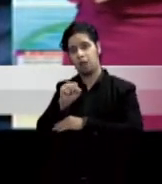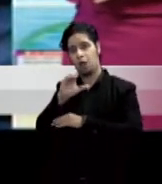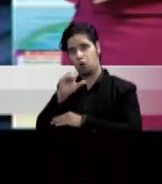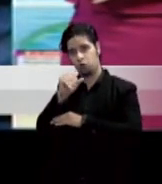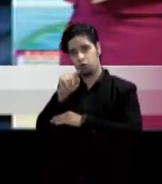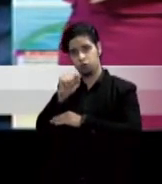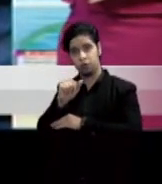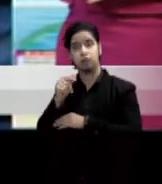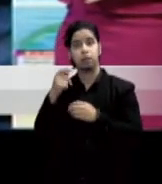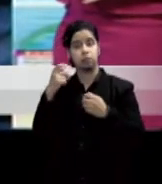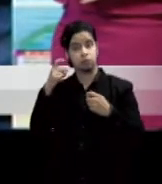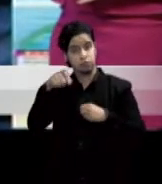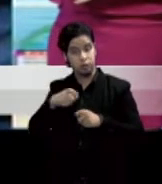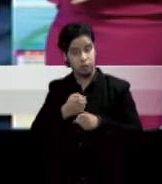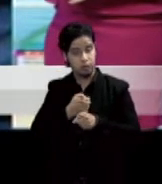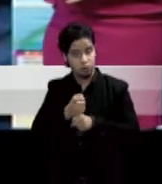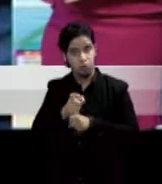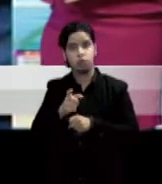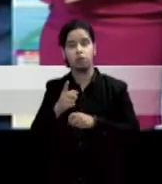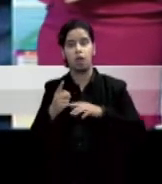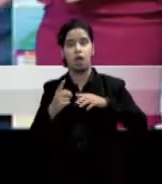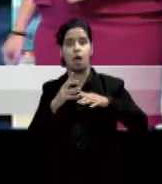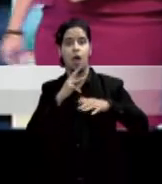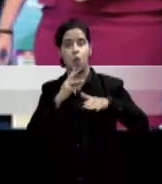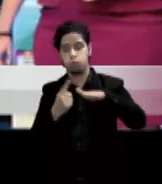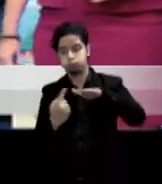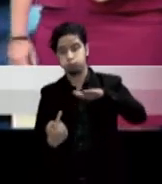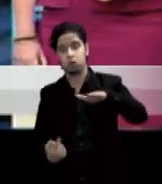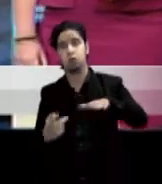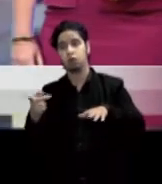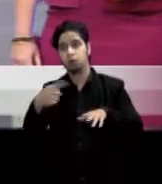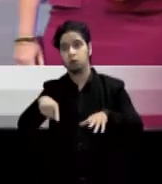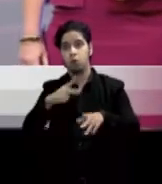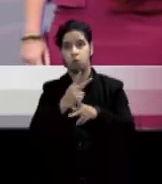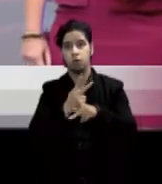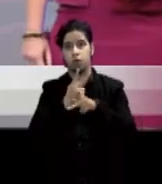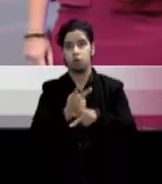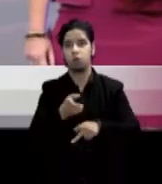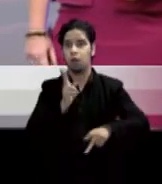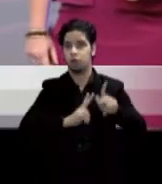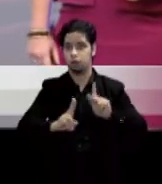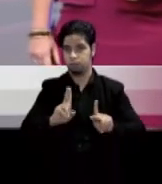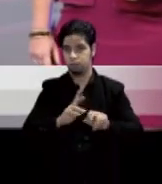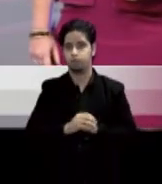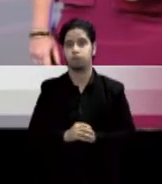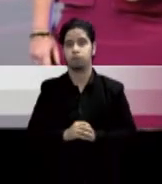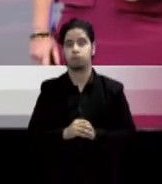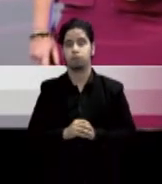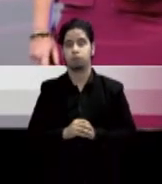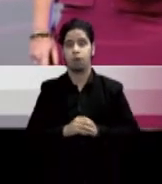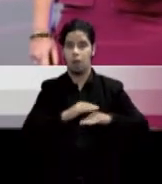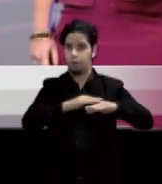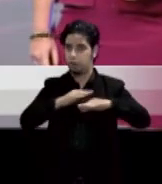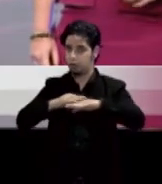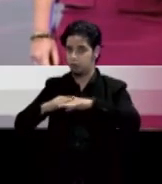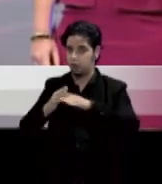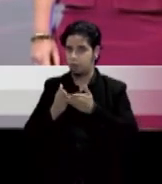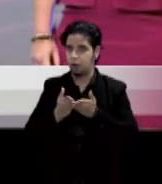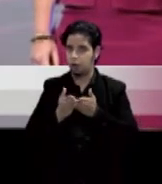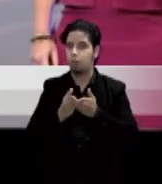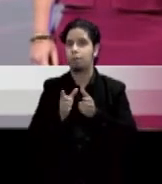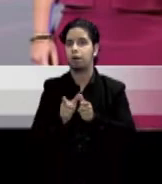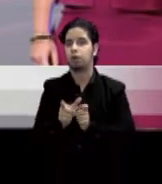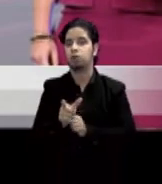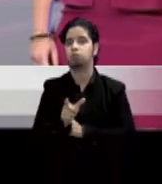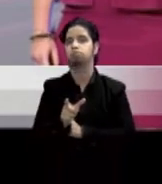tiene riesgo de corrientes submarinas entre alto y moderado cuidado los bañistas las advertencias para operadores de embarcaciones pequeñas van